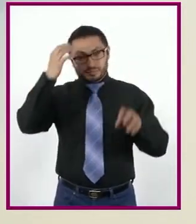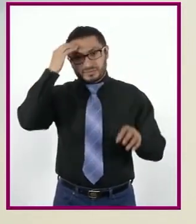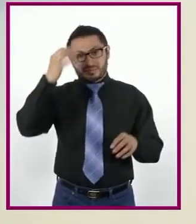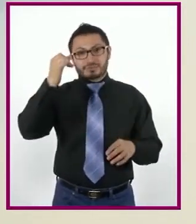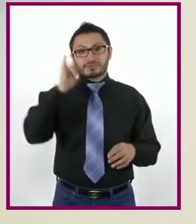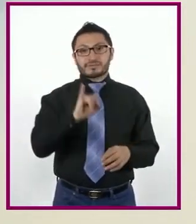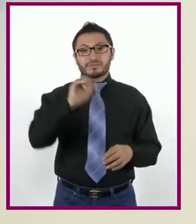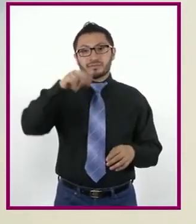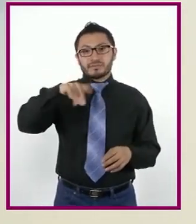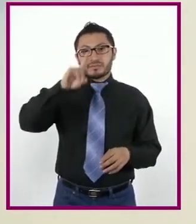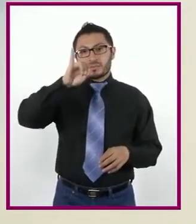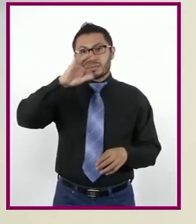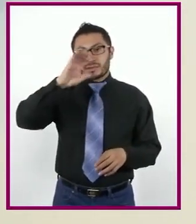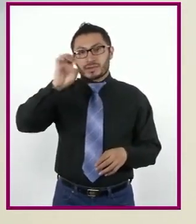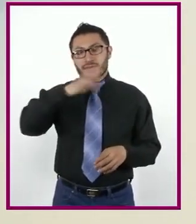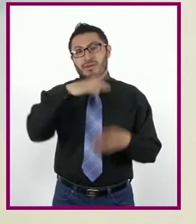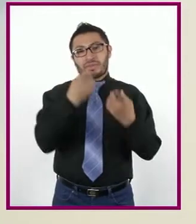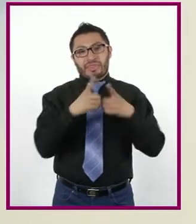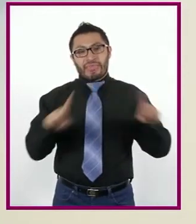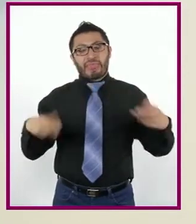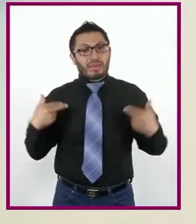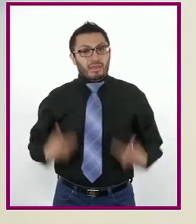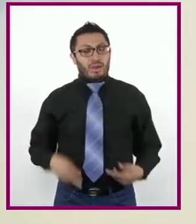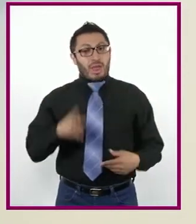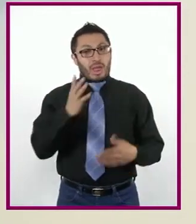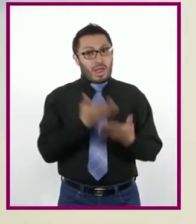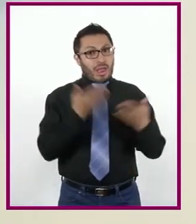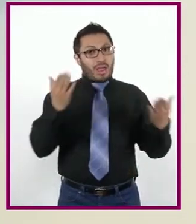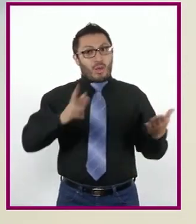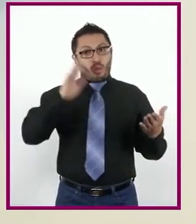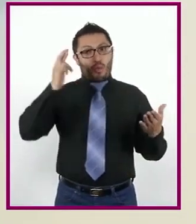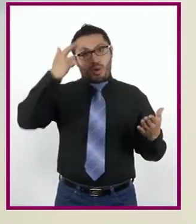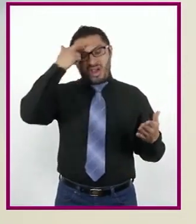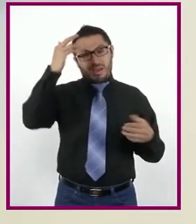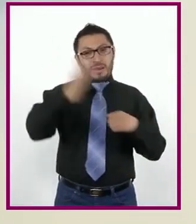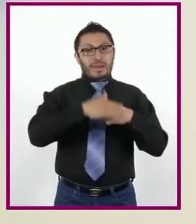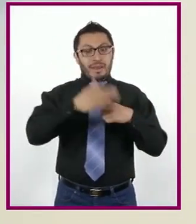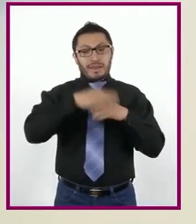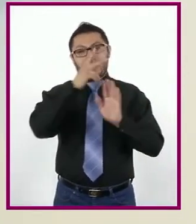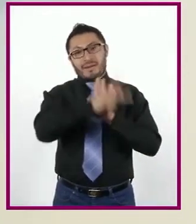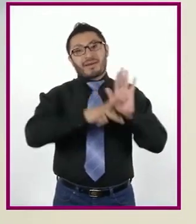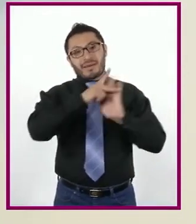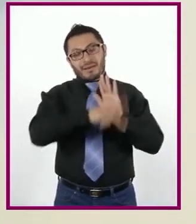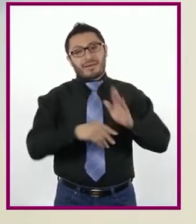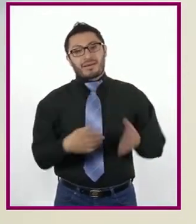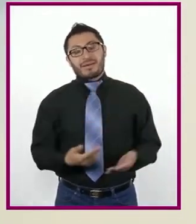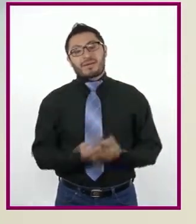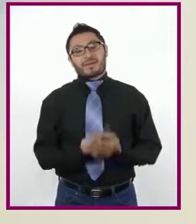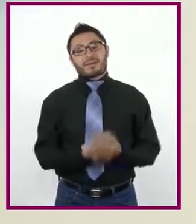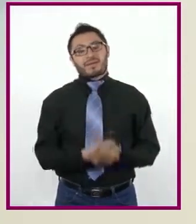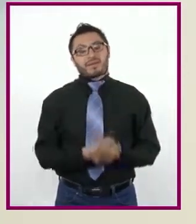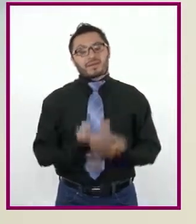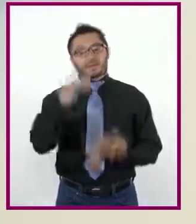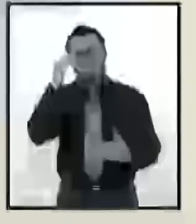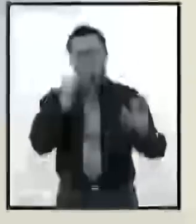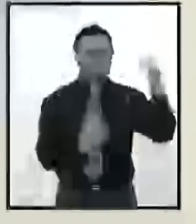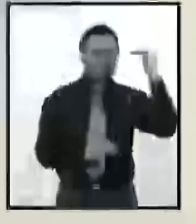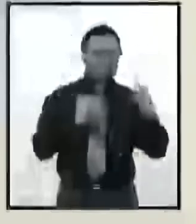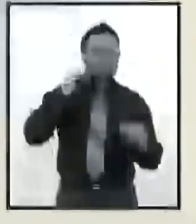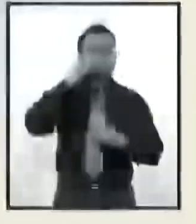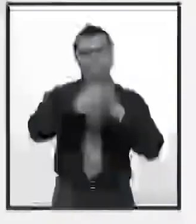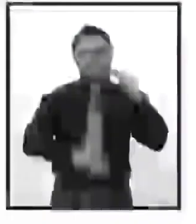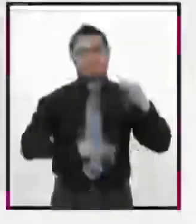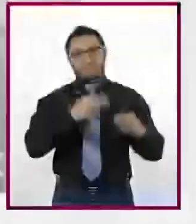de Desarrollo Humano? Vamos a recordarlo en el siguiente video llamado Desigualdad Mundial.